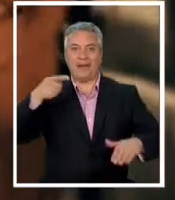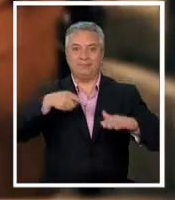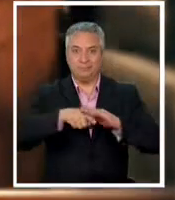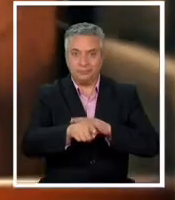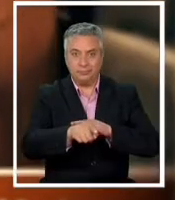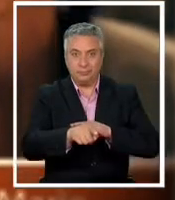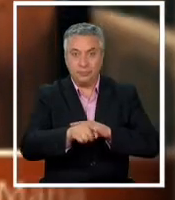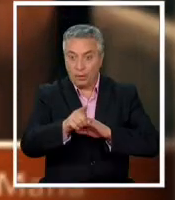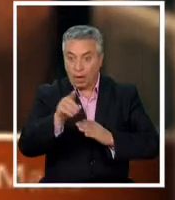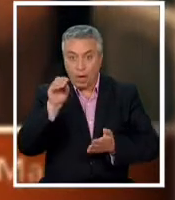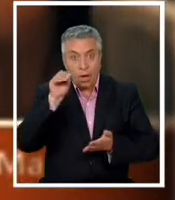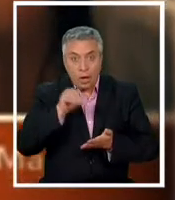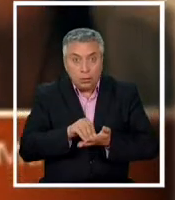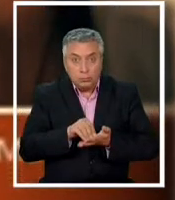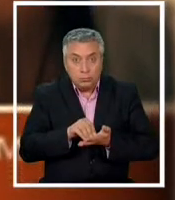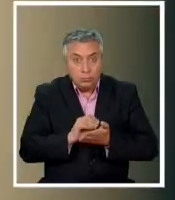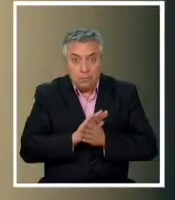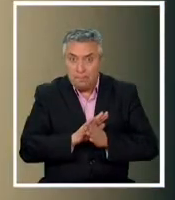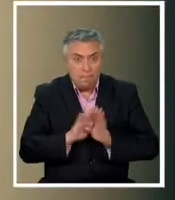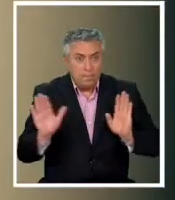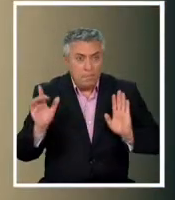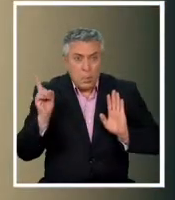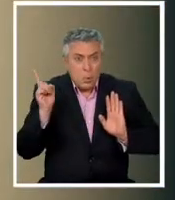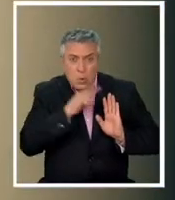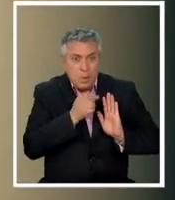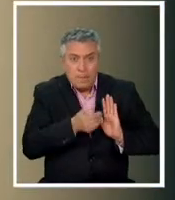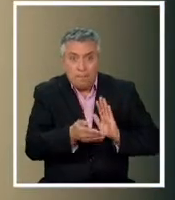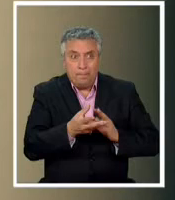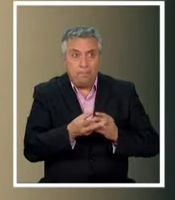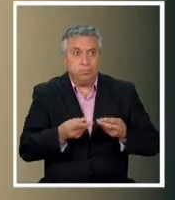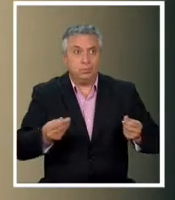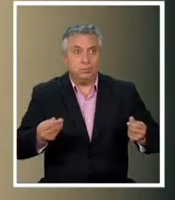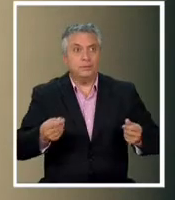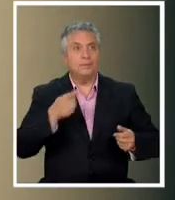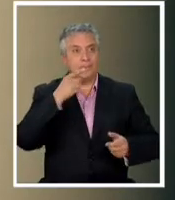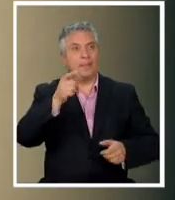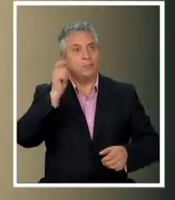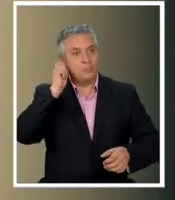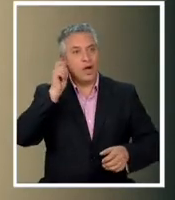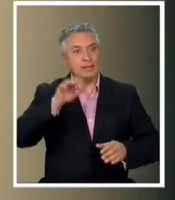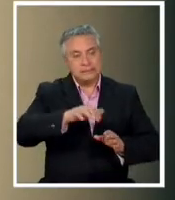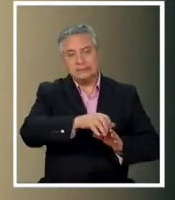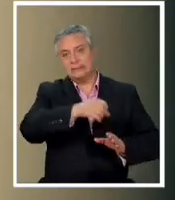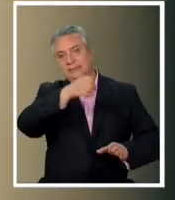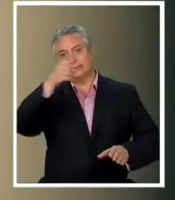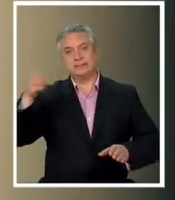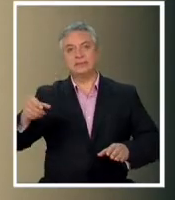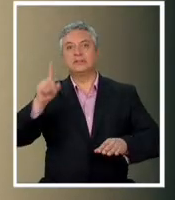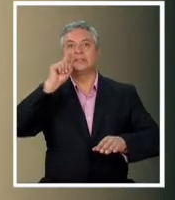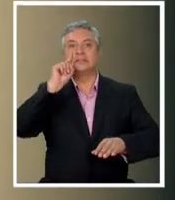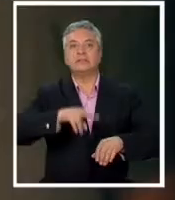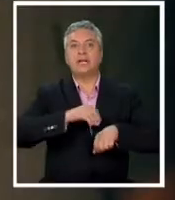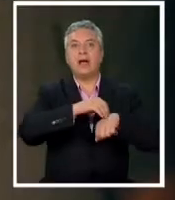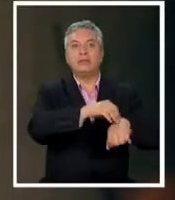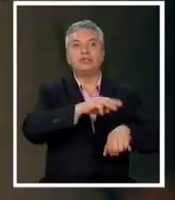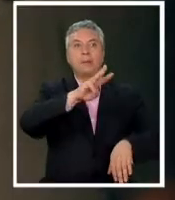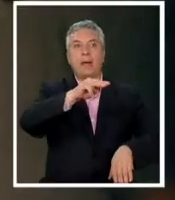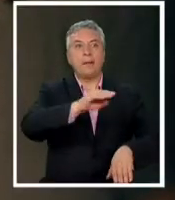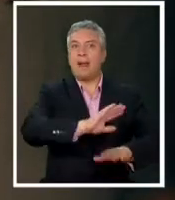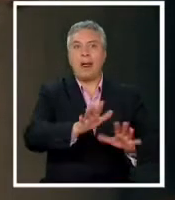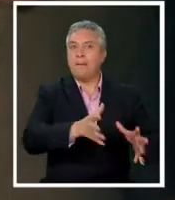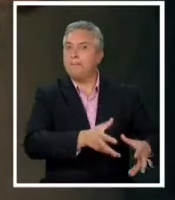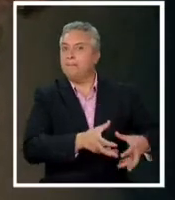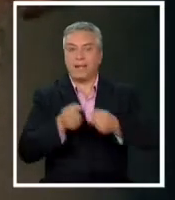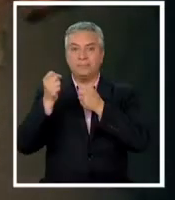día que se tiene registro de ellas andreas reina egla sacó a clara de alemania sin avisarle a su madre lo